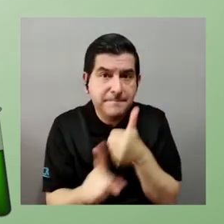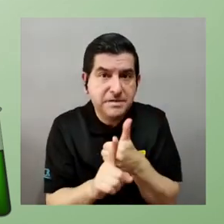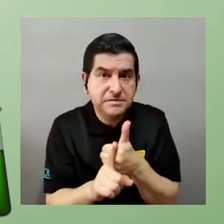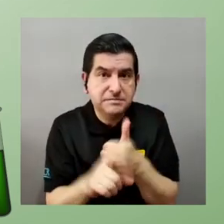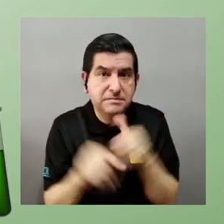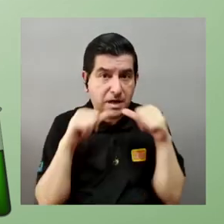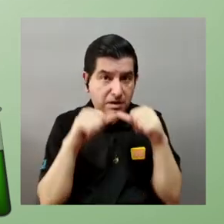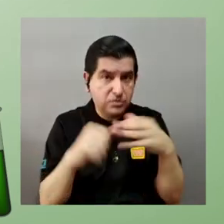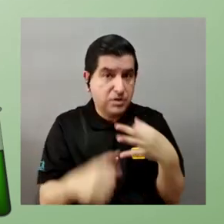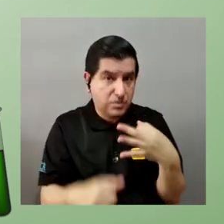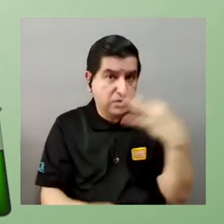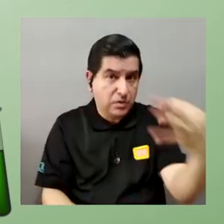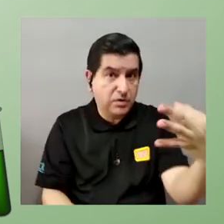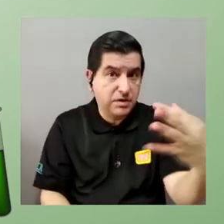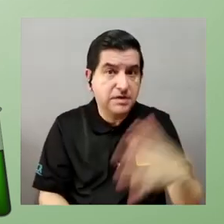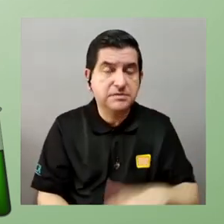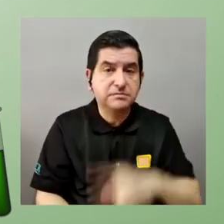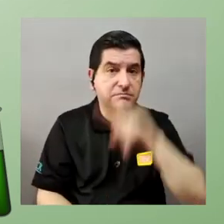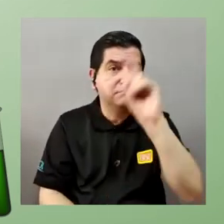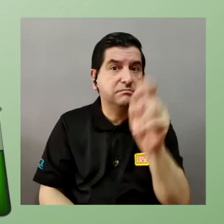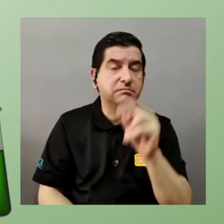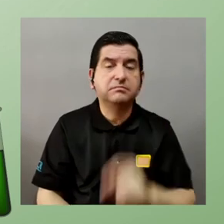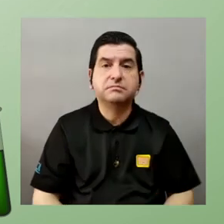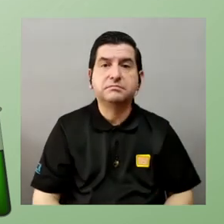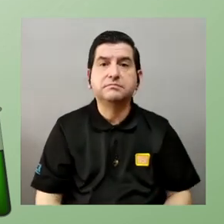como tal que se sigue haciendo todos los días